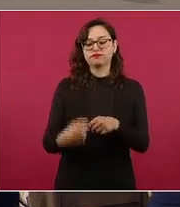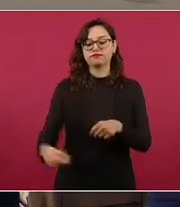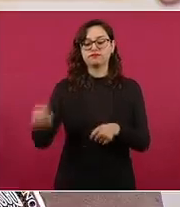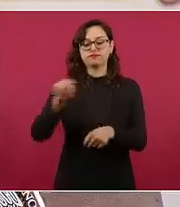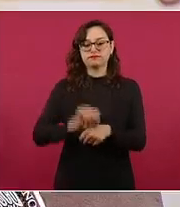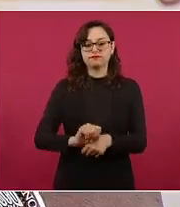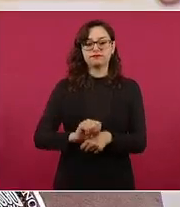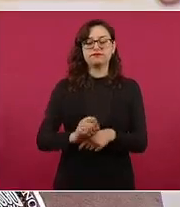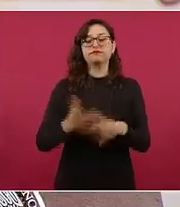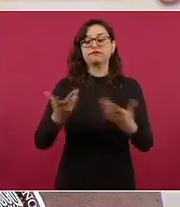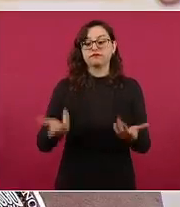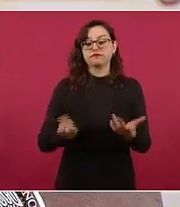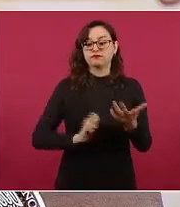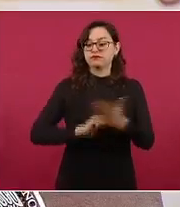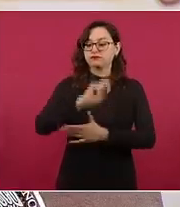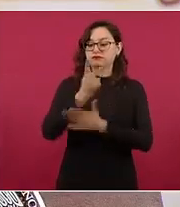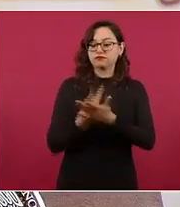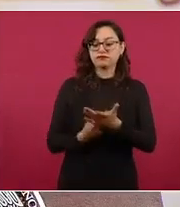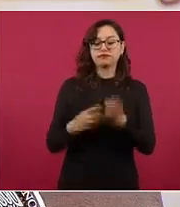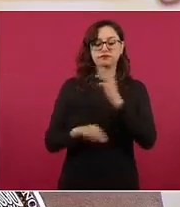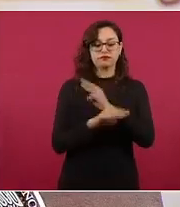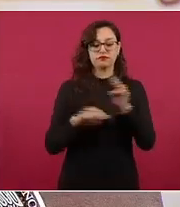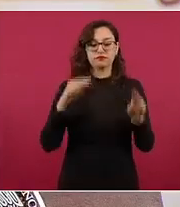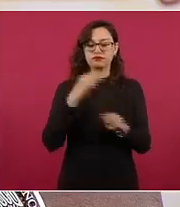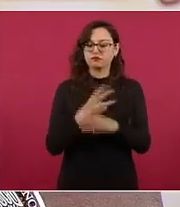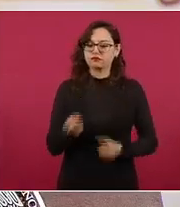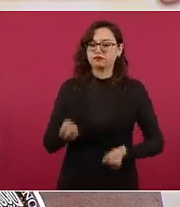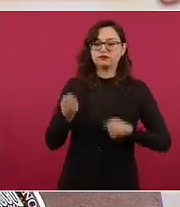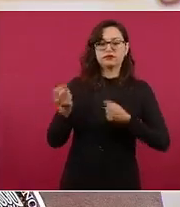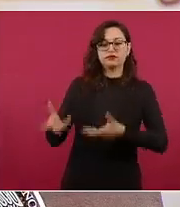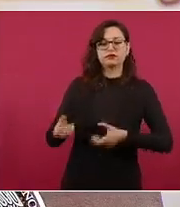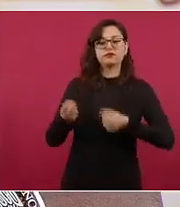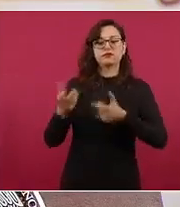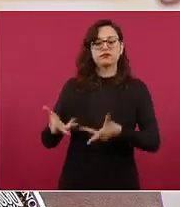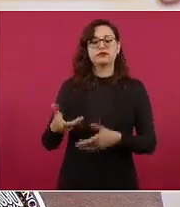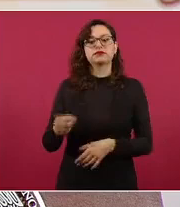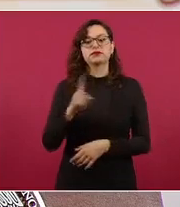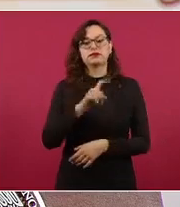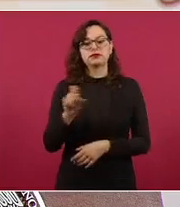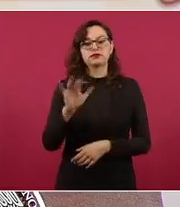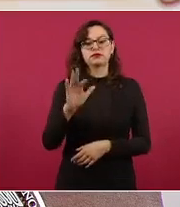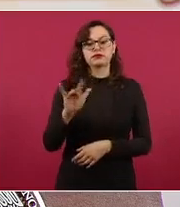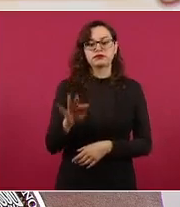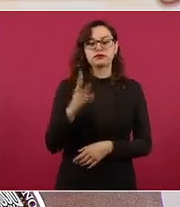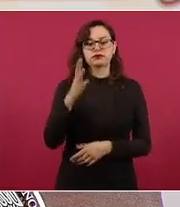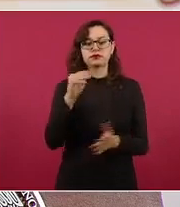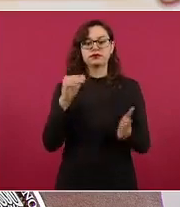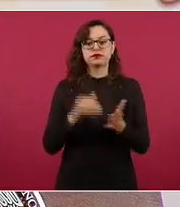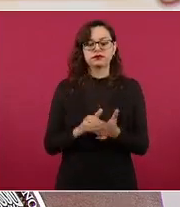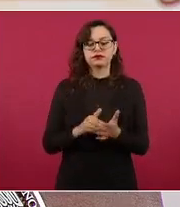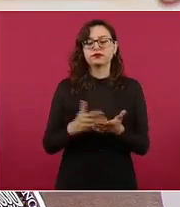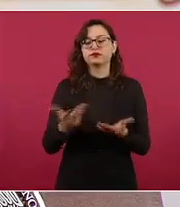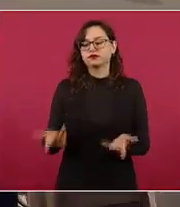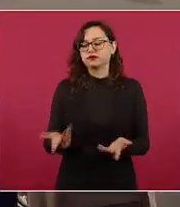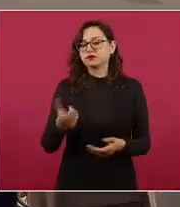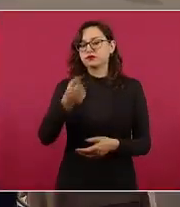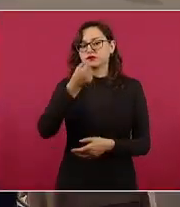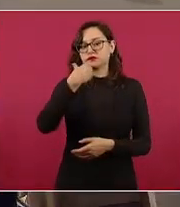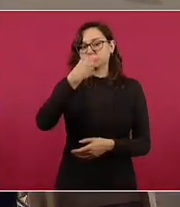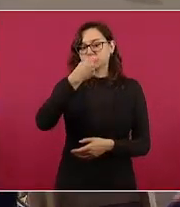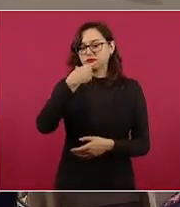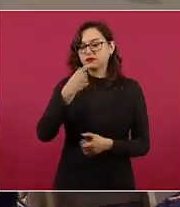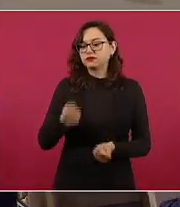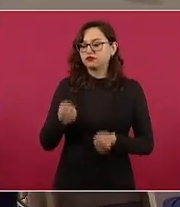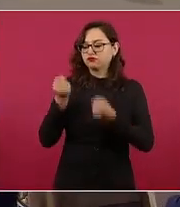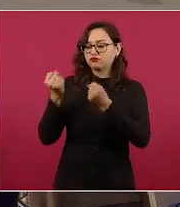emergente de abasto. Se llegaron 154 mil 379 piezas de medicamentos en